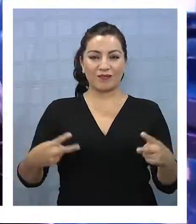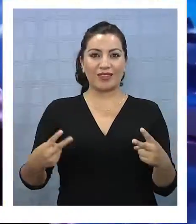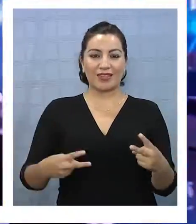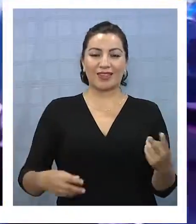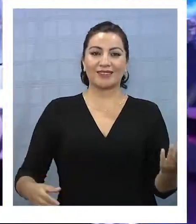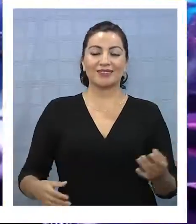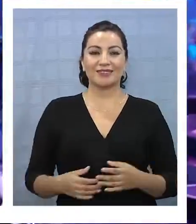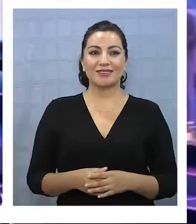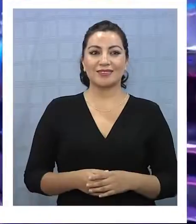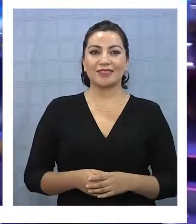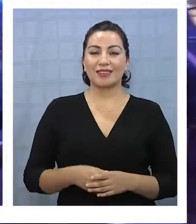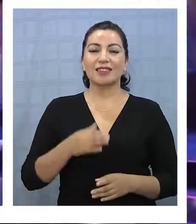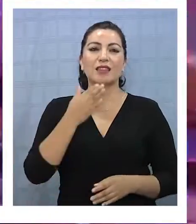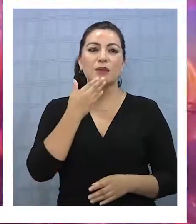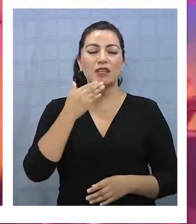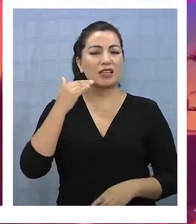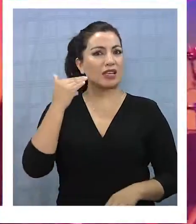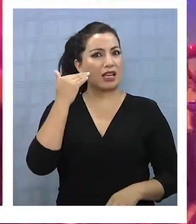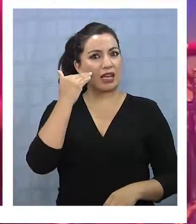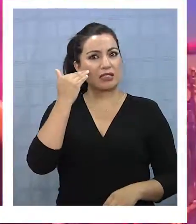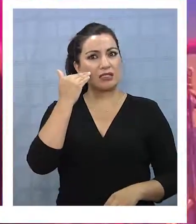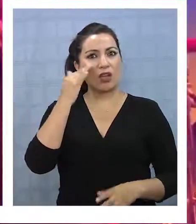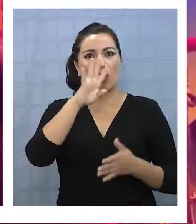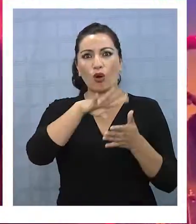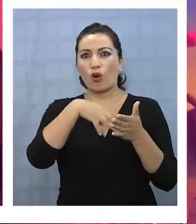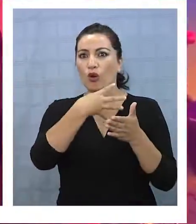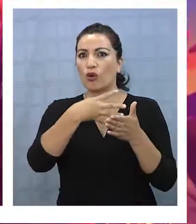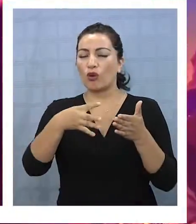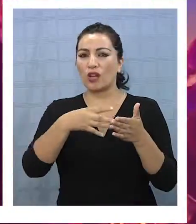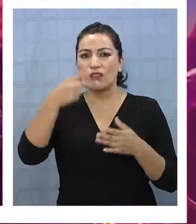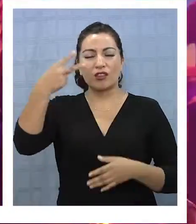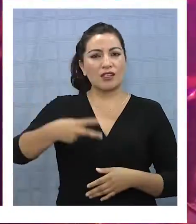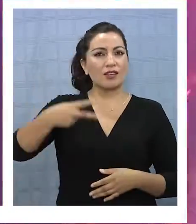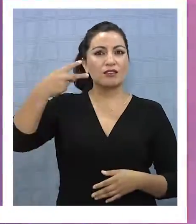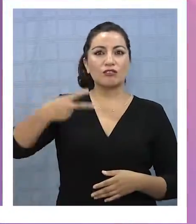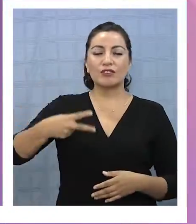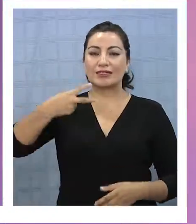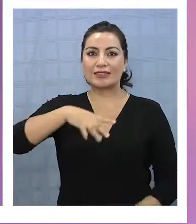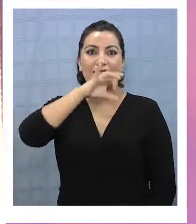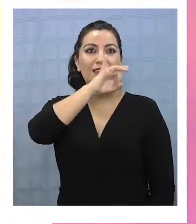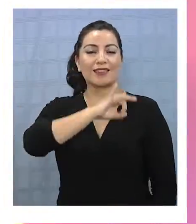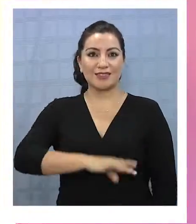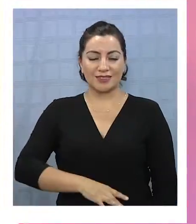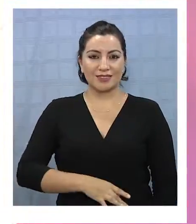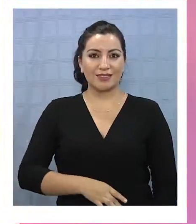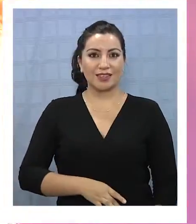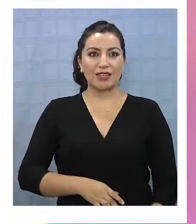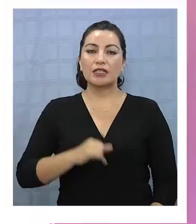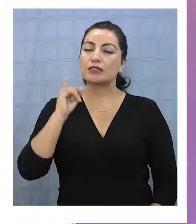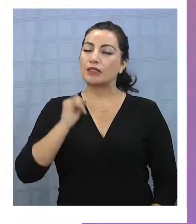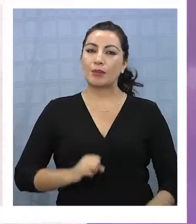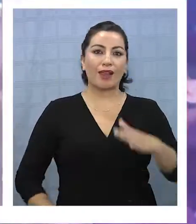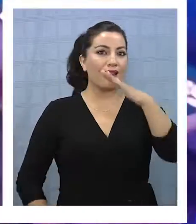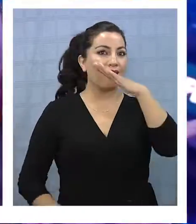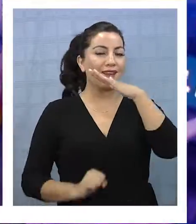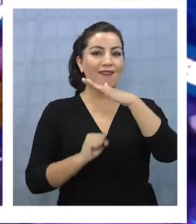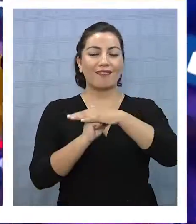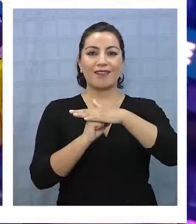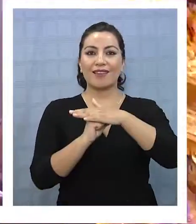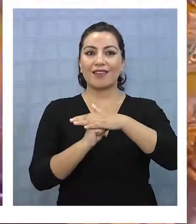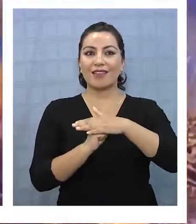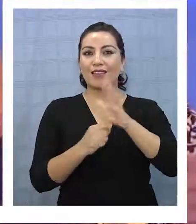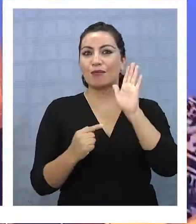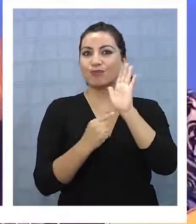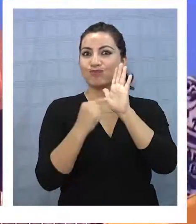musical, que copa casi todos los horarios y noticieros de la televisión chilena, y que sigue liderando en rating durante